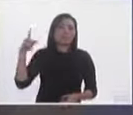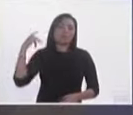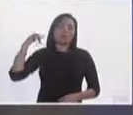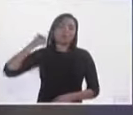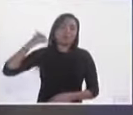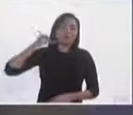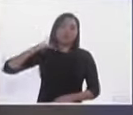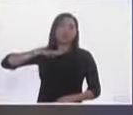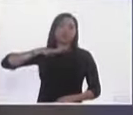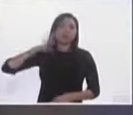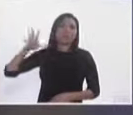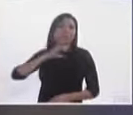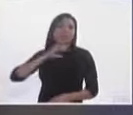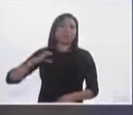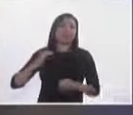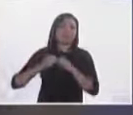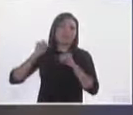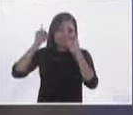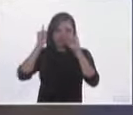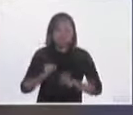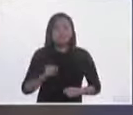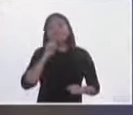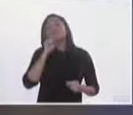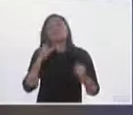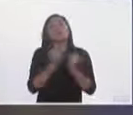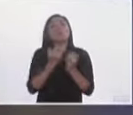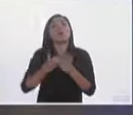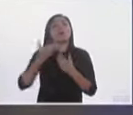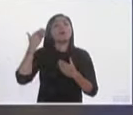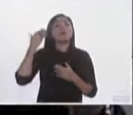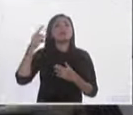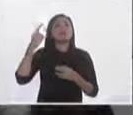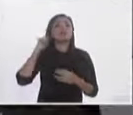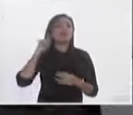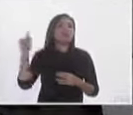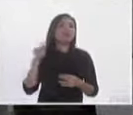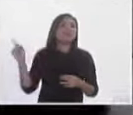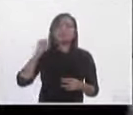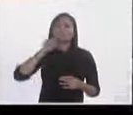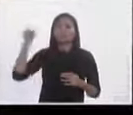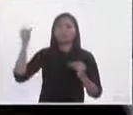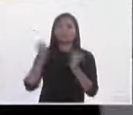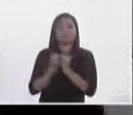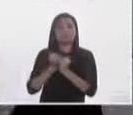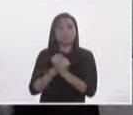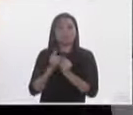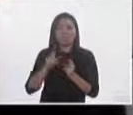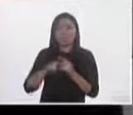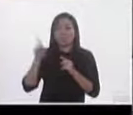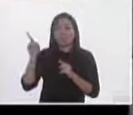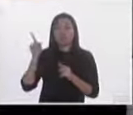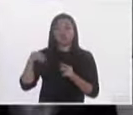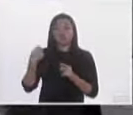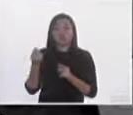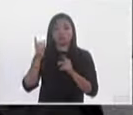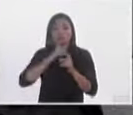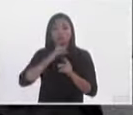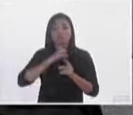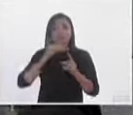independientes. Y el presidente municipal que ganó en Zacatecas en el 2013 ya fue un ejemplo exitoso, aunque su origen no era este